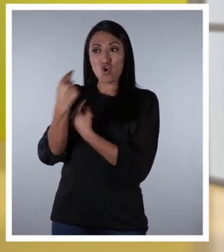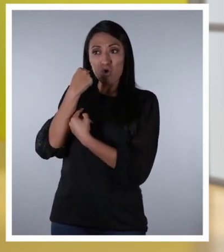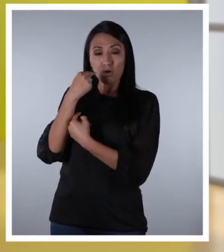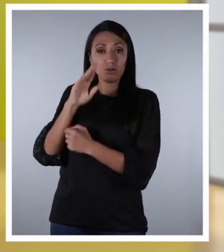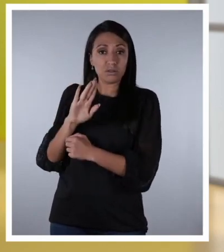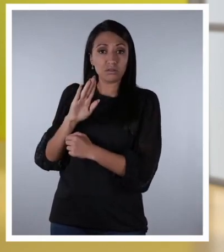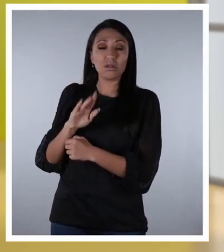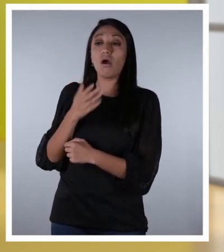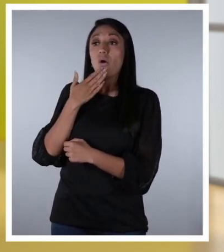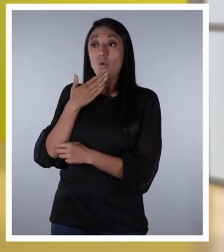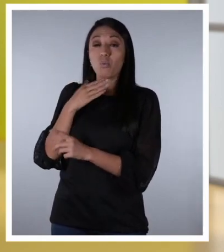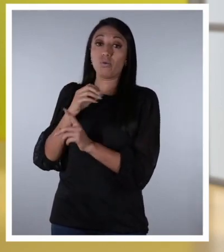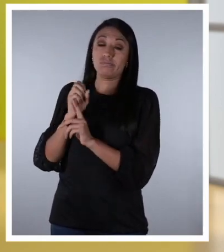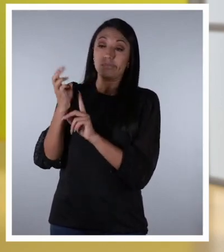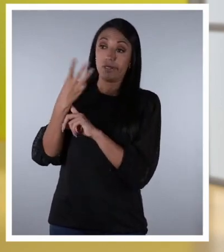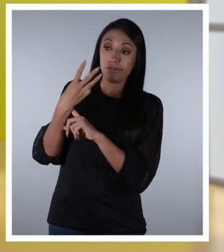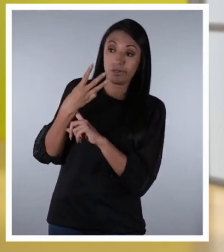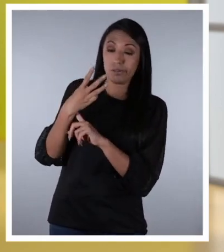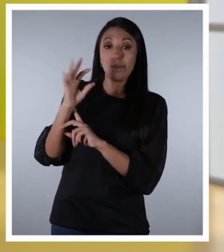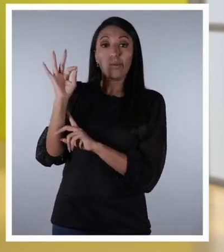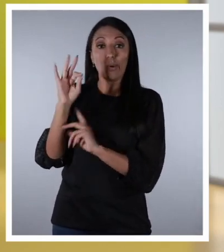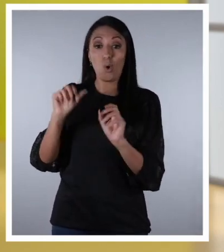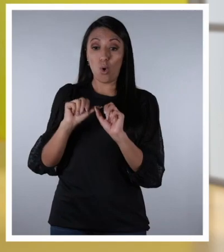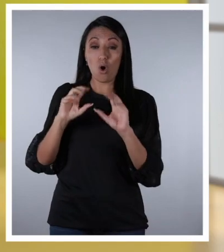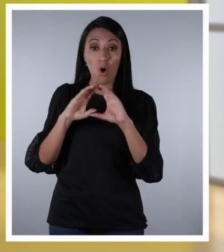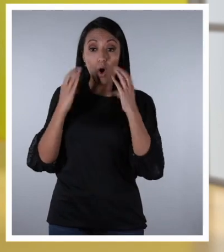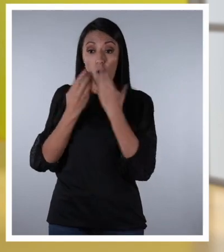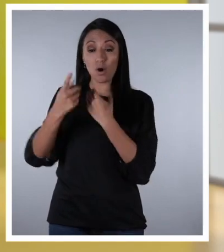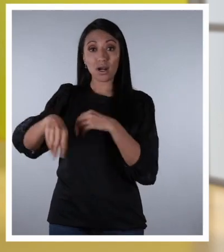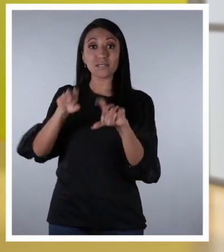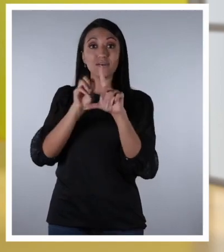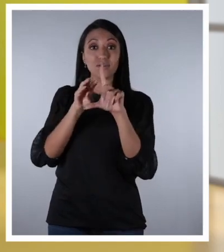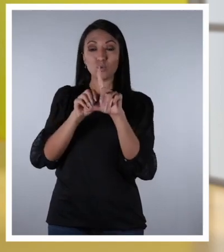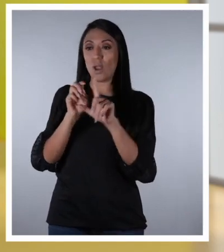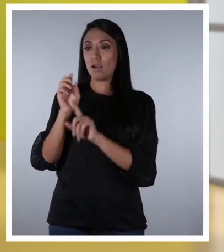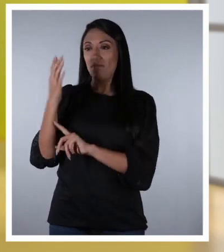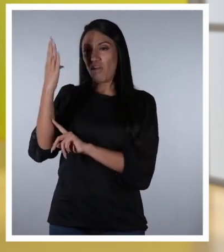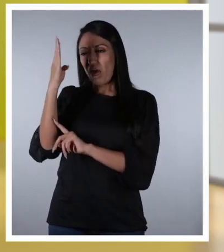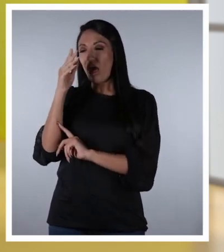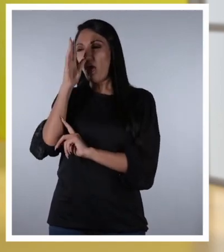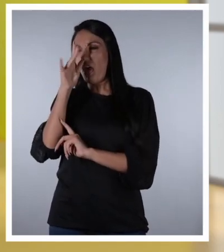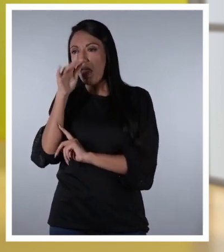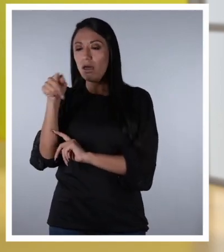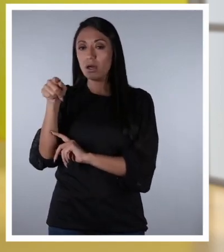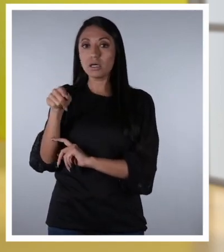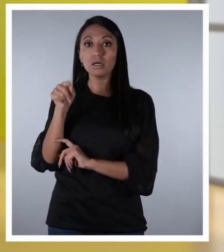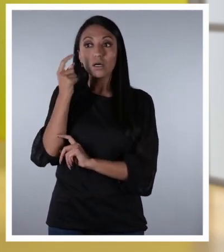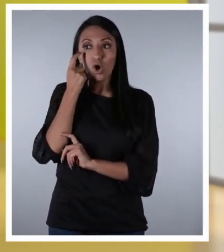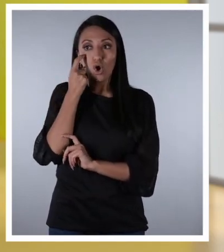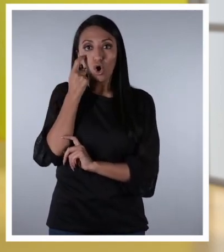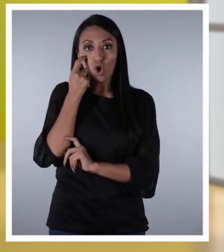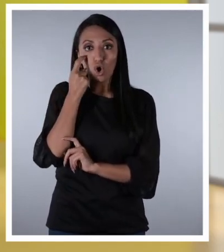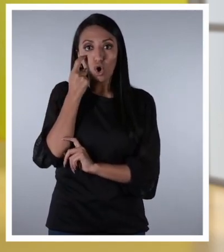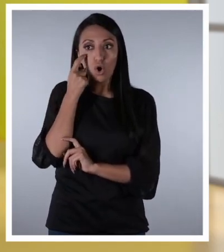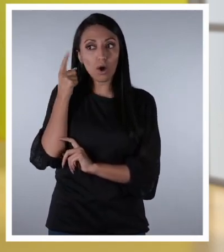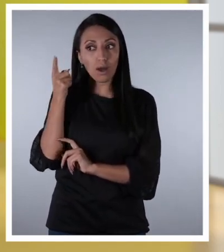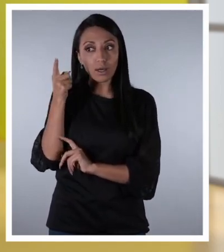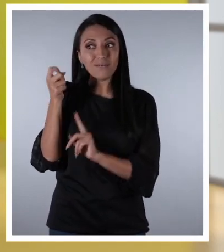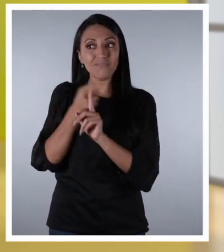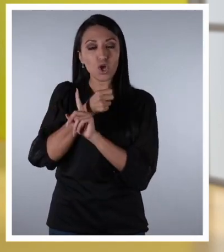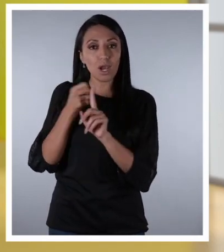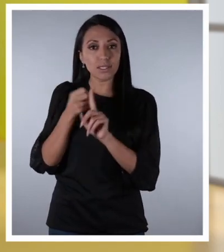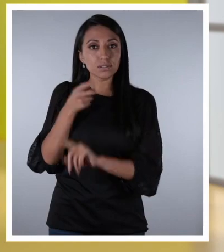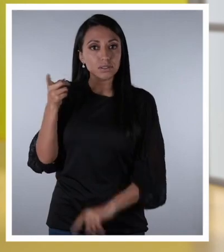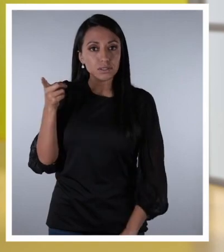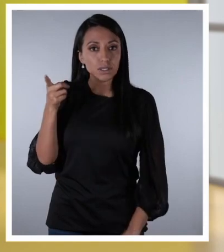que está haciendo el resto sea a través de redes sociales o durante una clase virtual ¡OJO! Eso es una